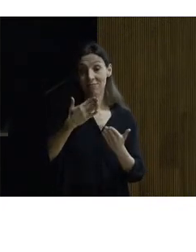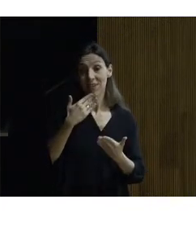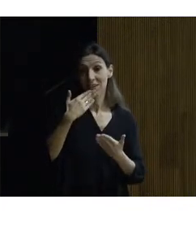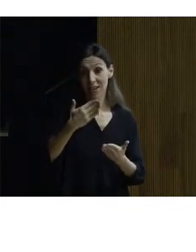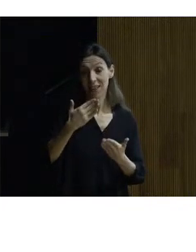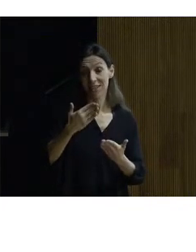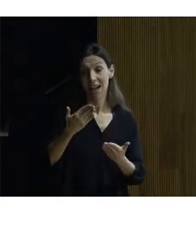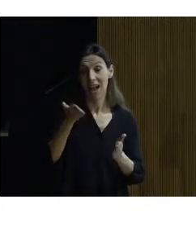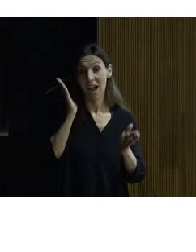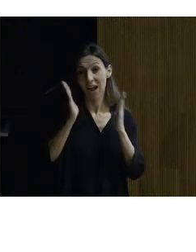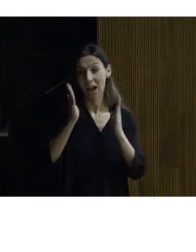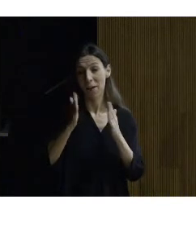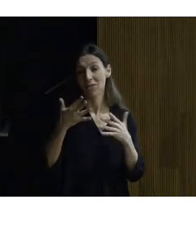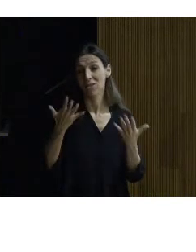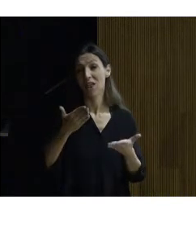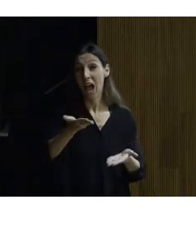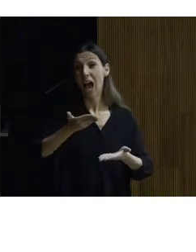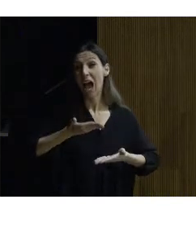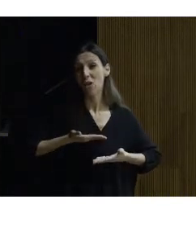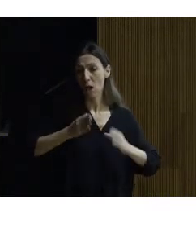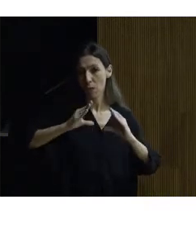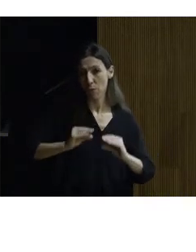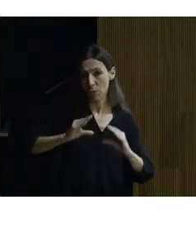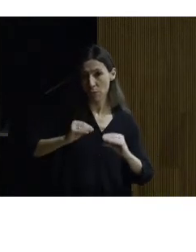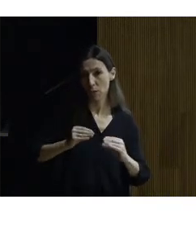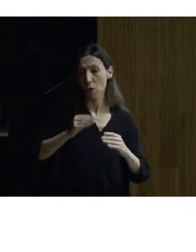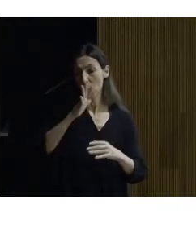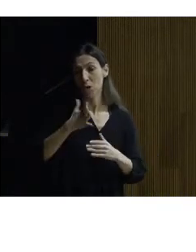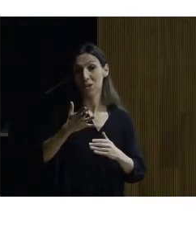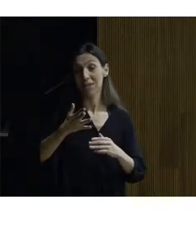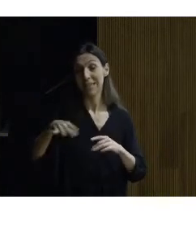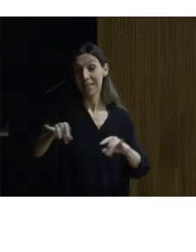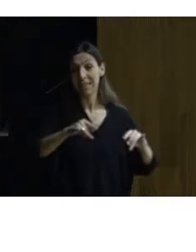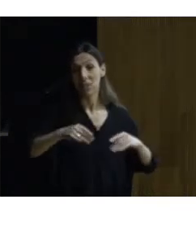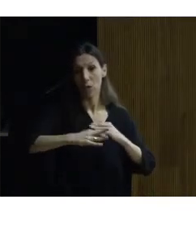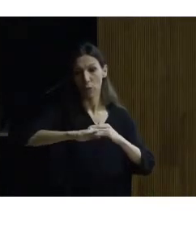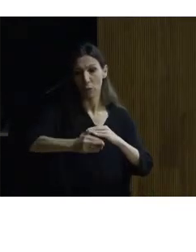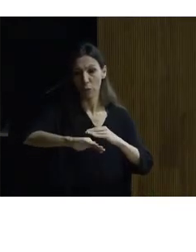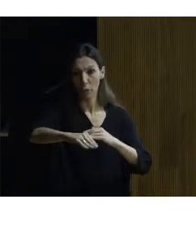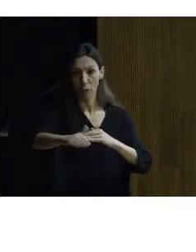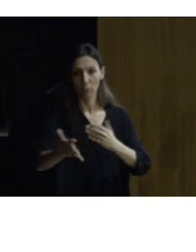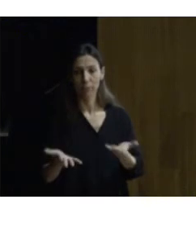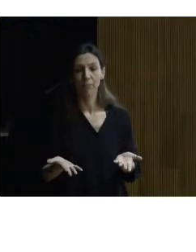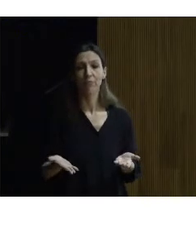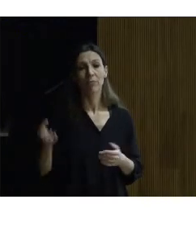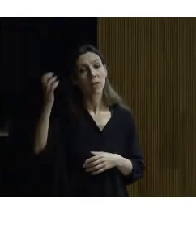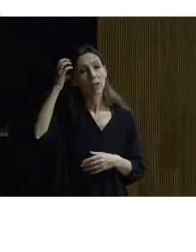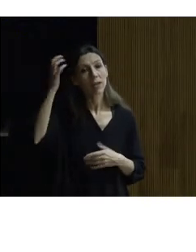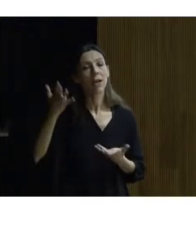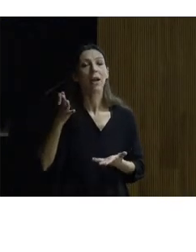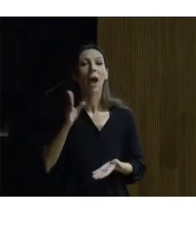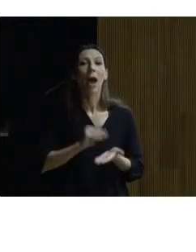amortiguan las irregularidades del terreno Carlos V hizo algunas paradas en su